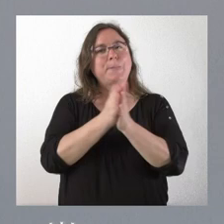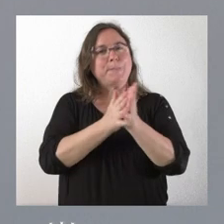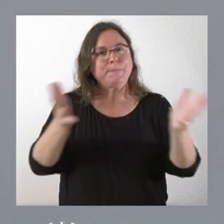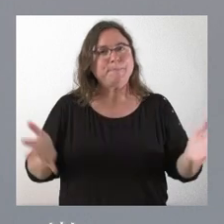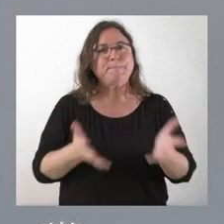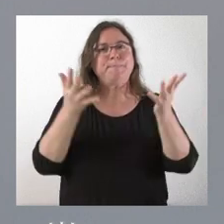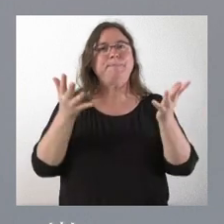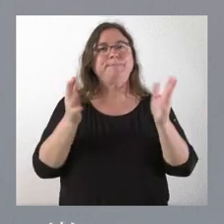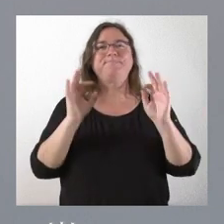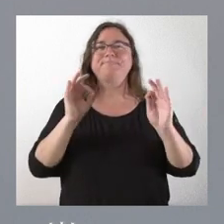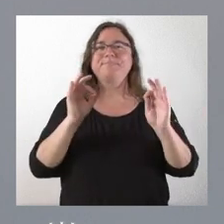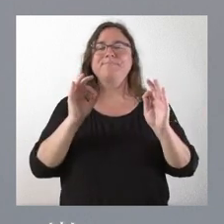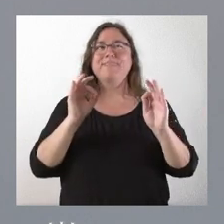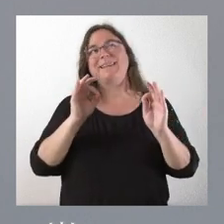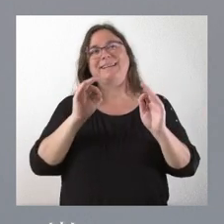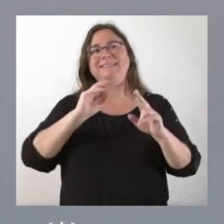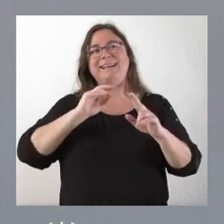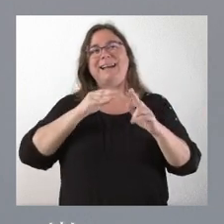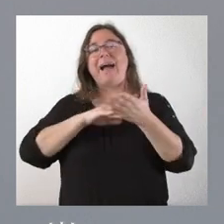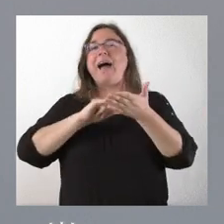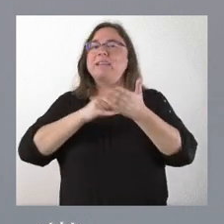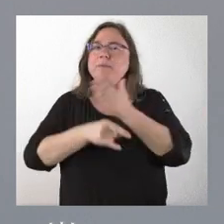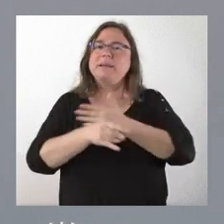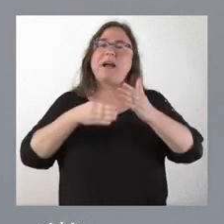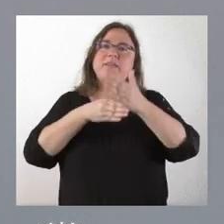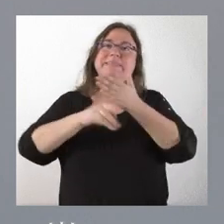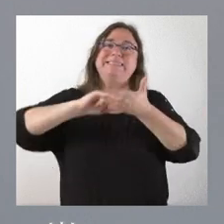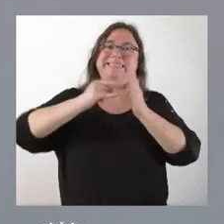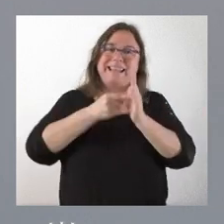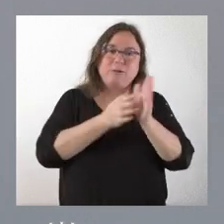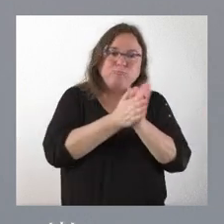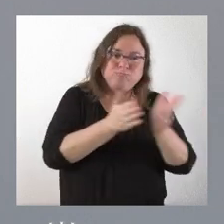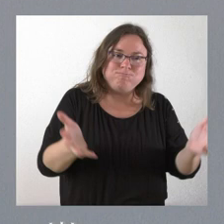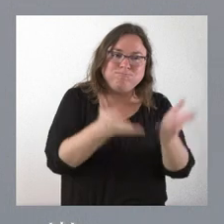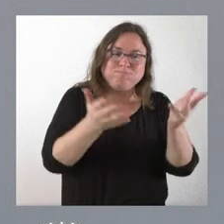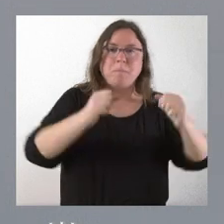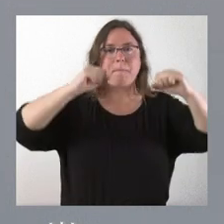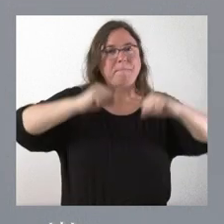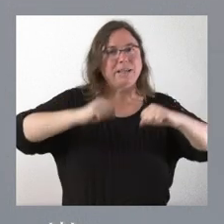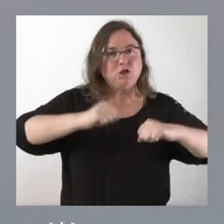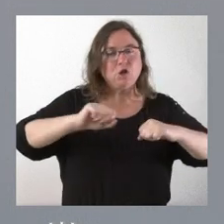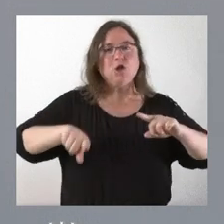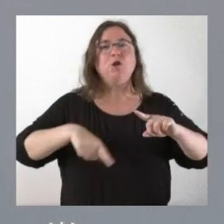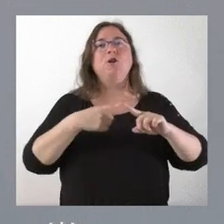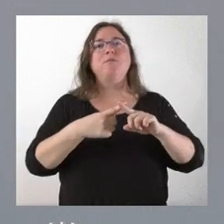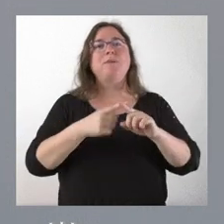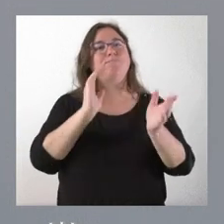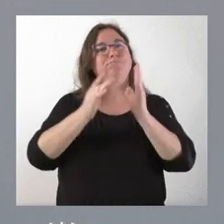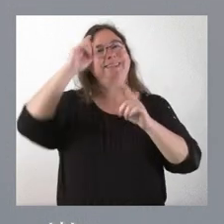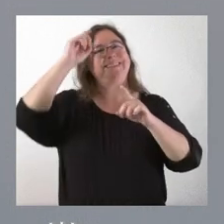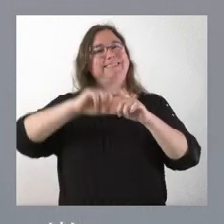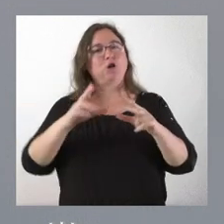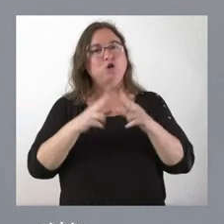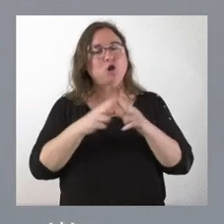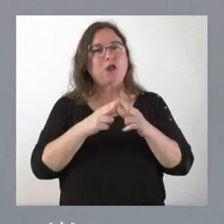técnica la situación de los mayores, la habitación psicosocial, las terapias